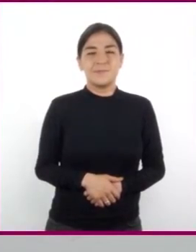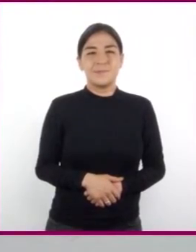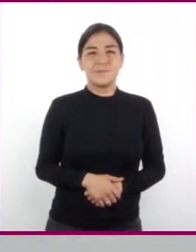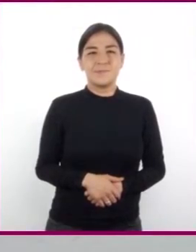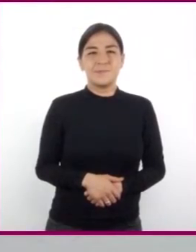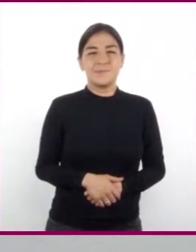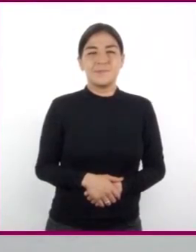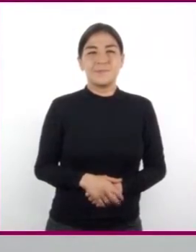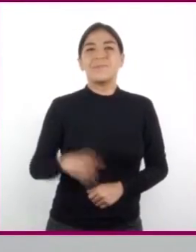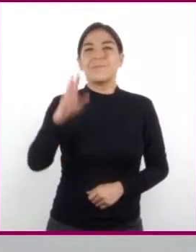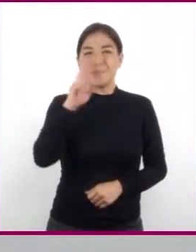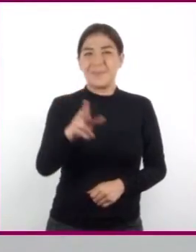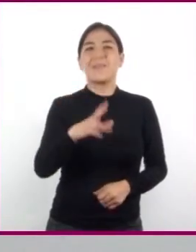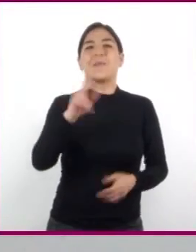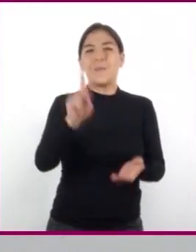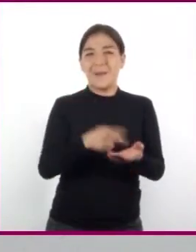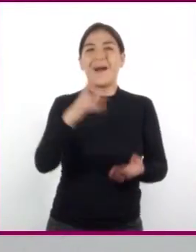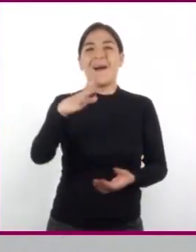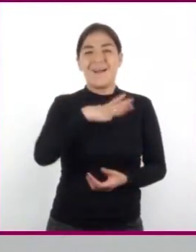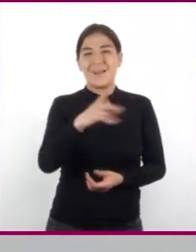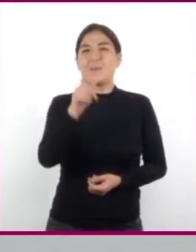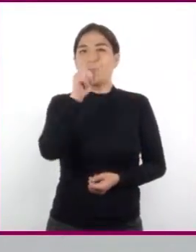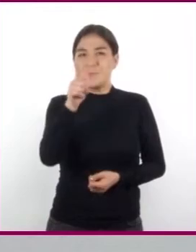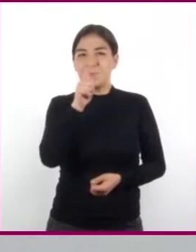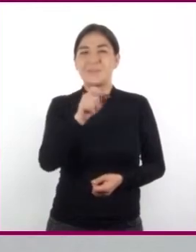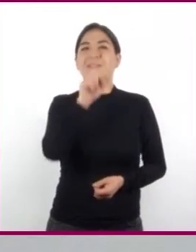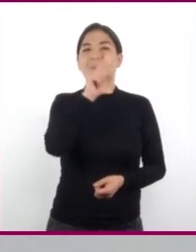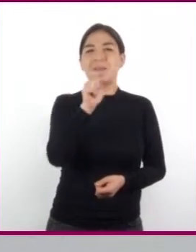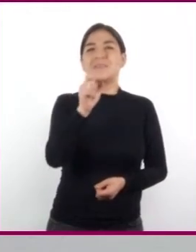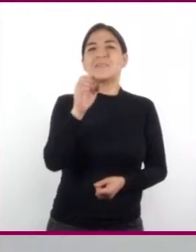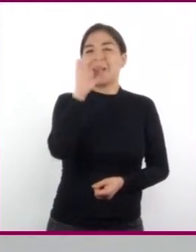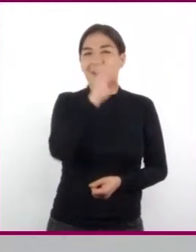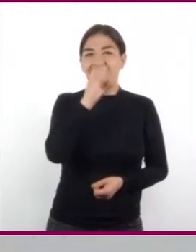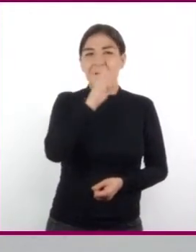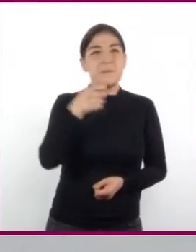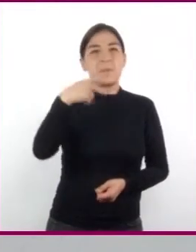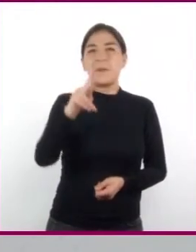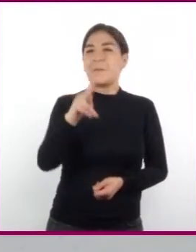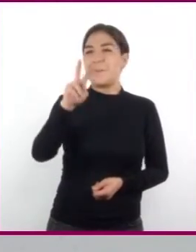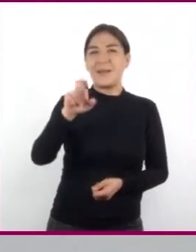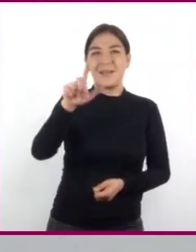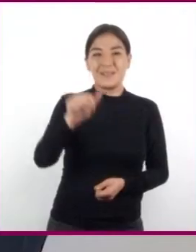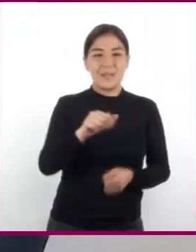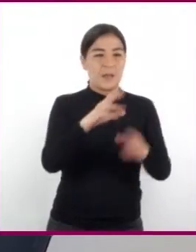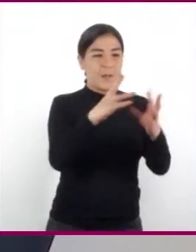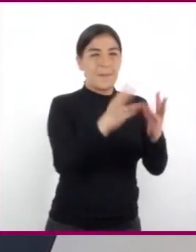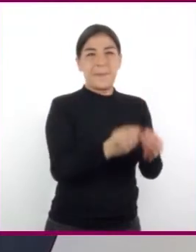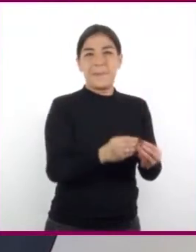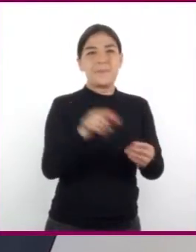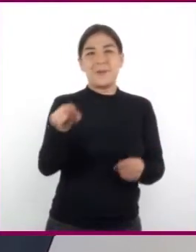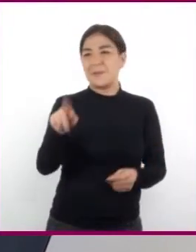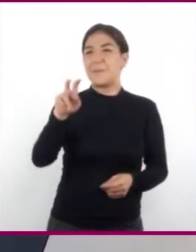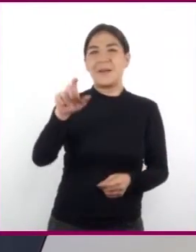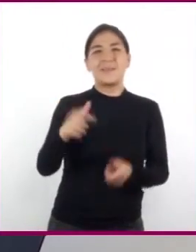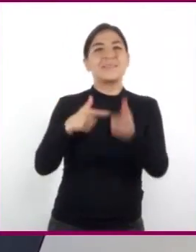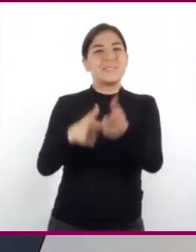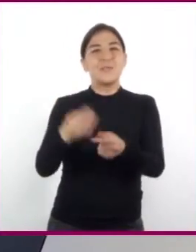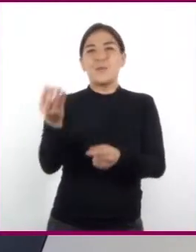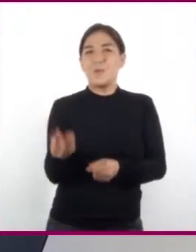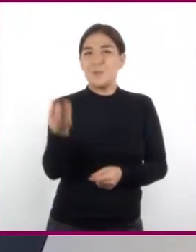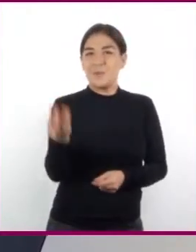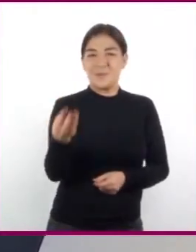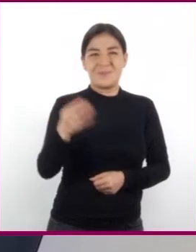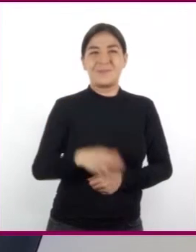Vemos de nuevo que tenemos luz y calor, pero la vela no se apaga como el papel. Enrique,